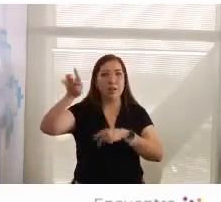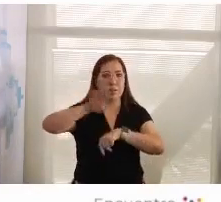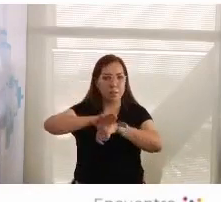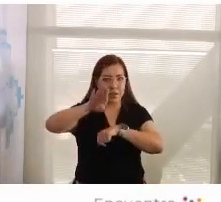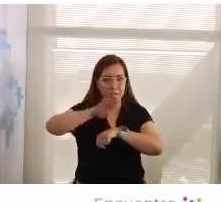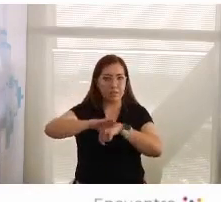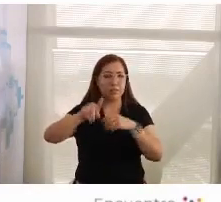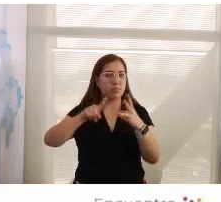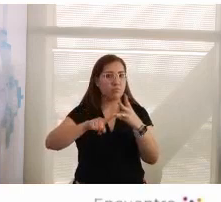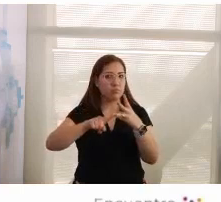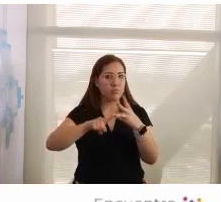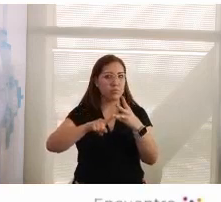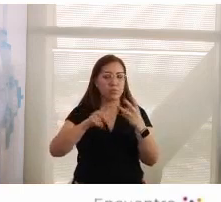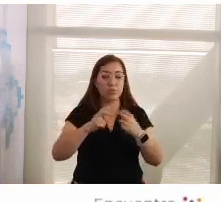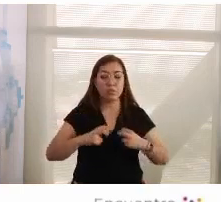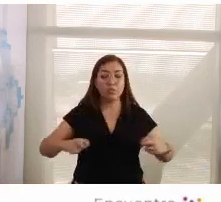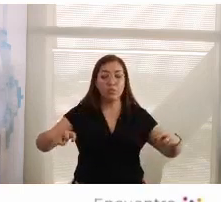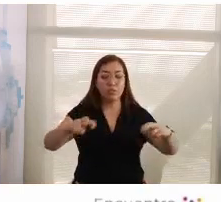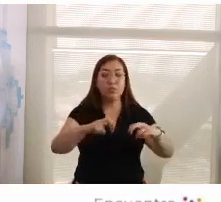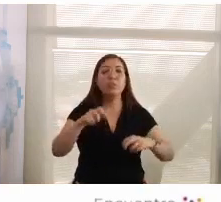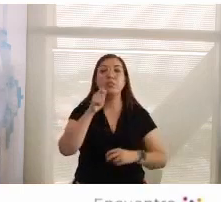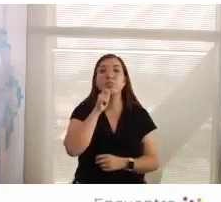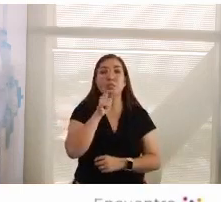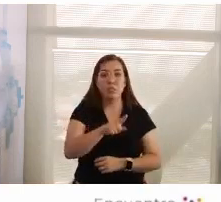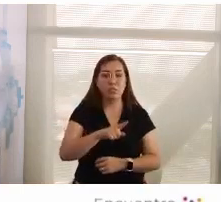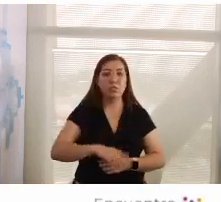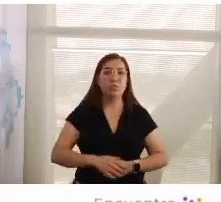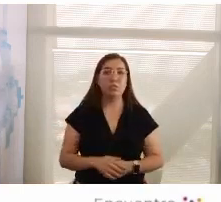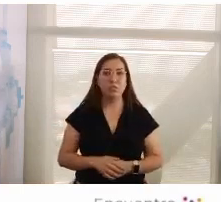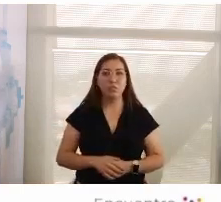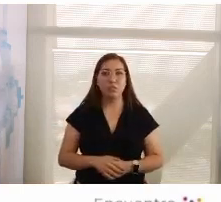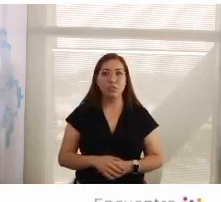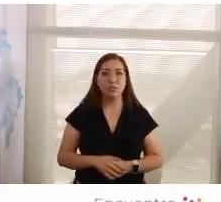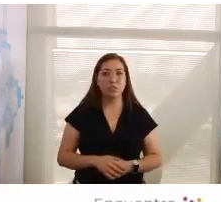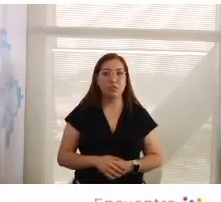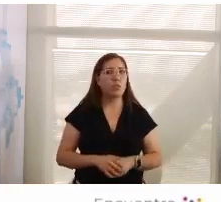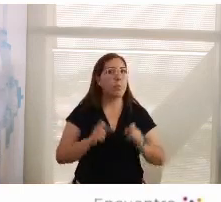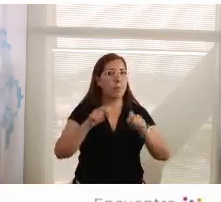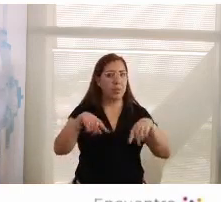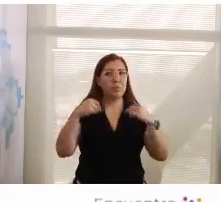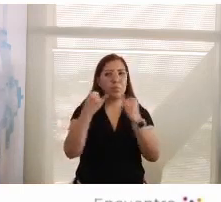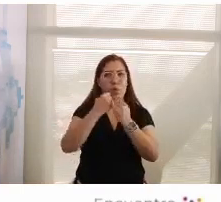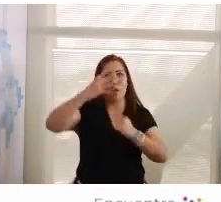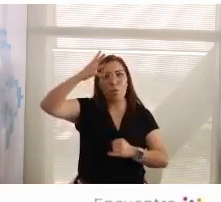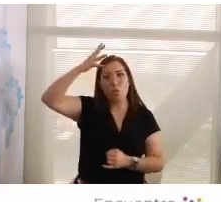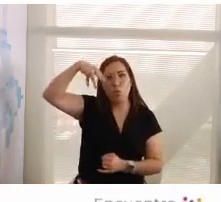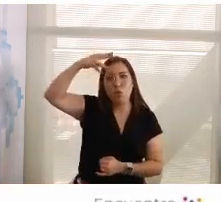y muy subrayadamente el mismísimo Donald Trump.